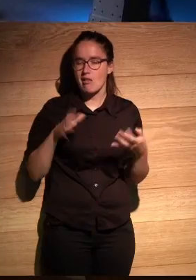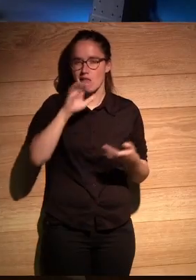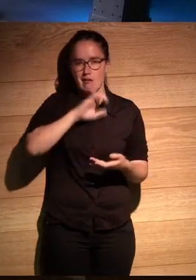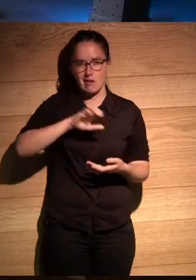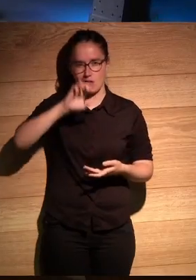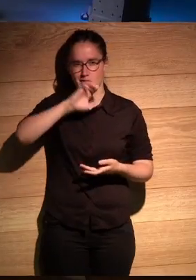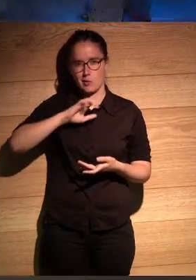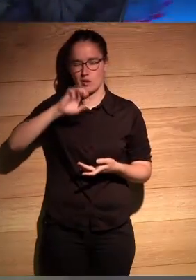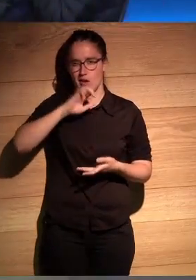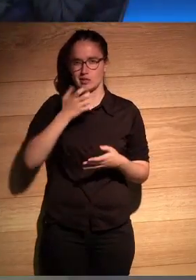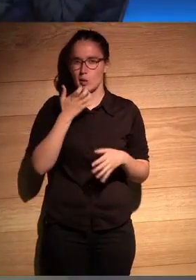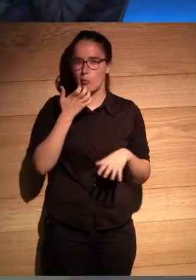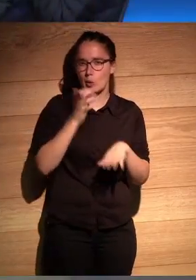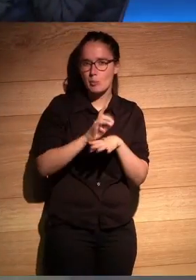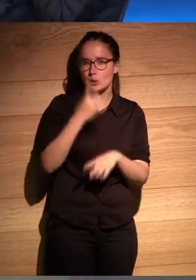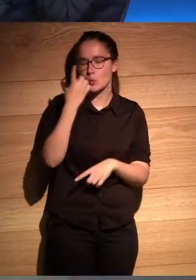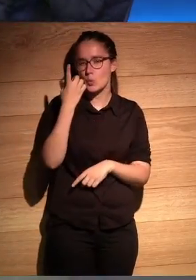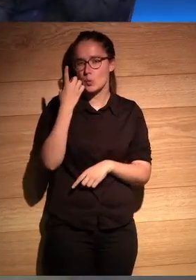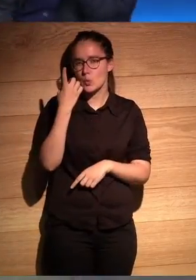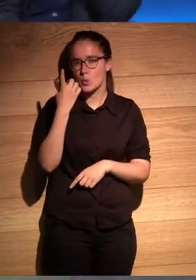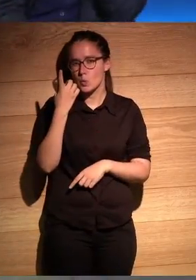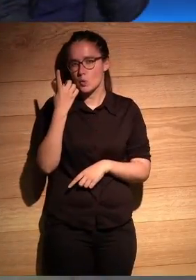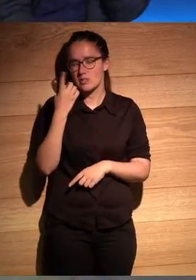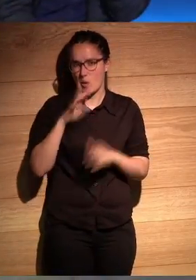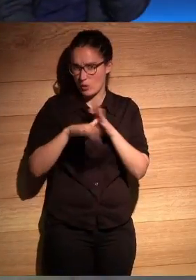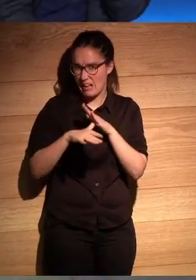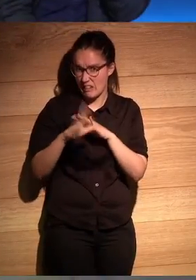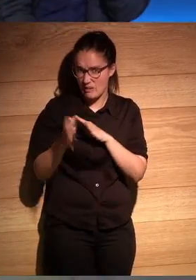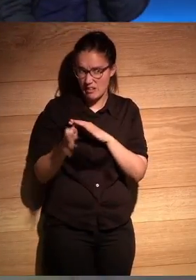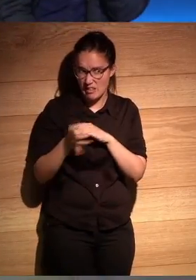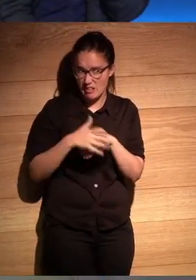anécdotas y y bromas a mí una de las ya es muy tarde ¿no?